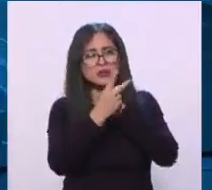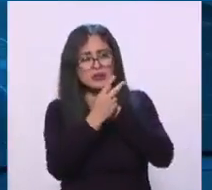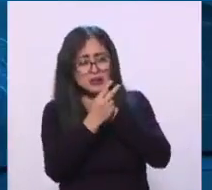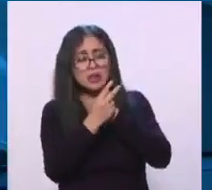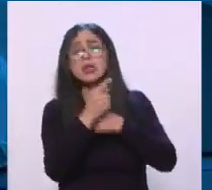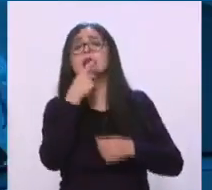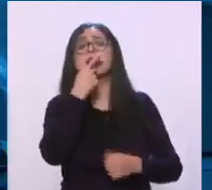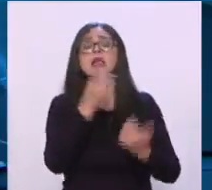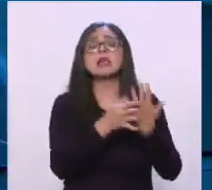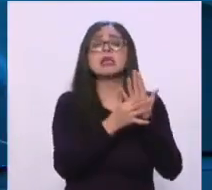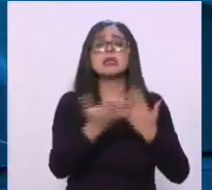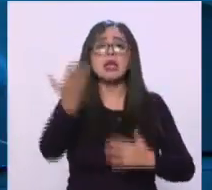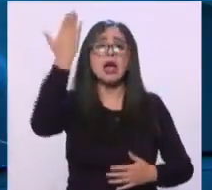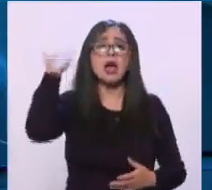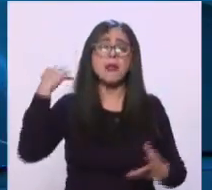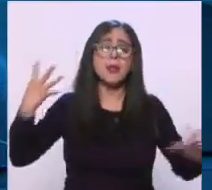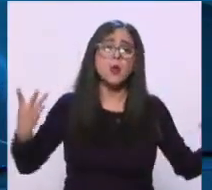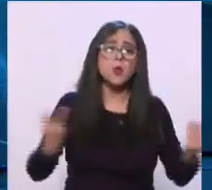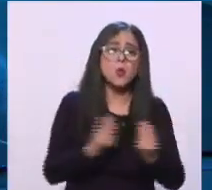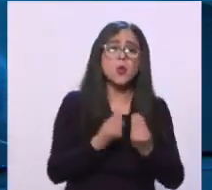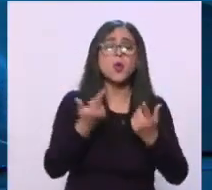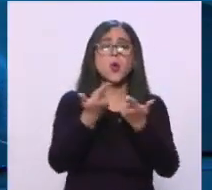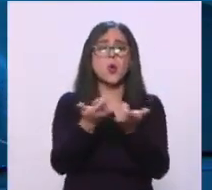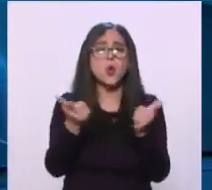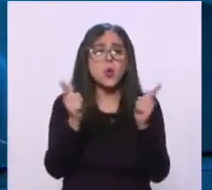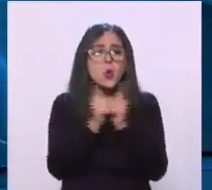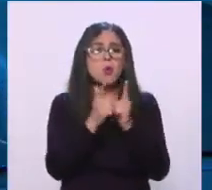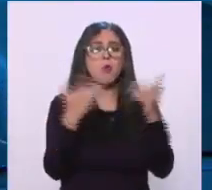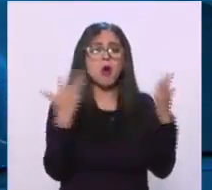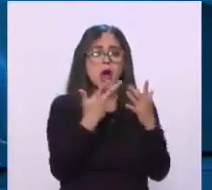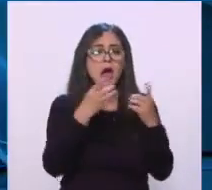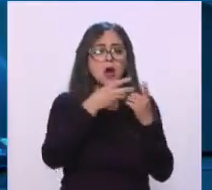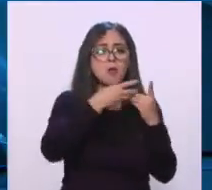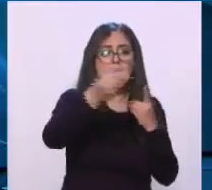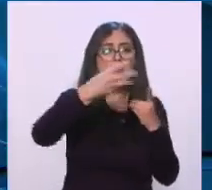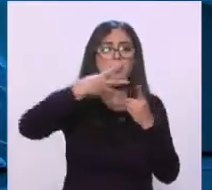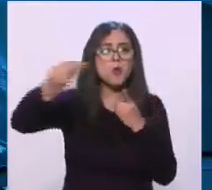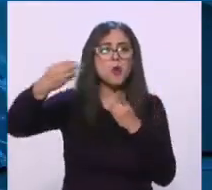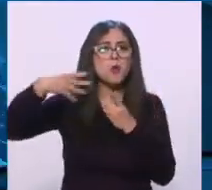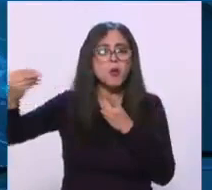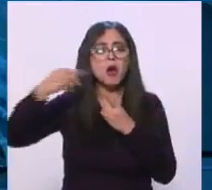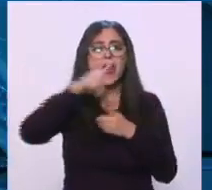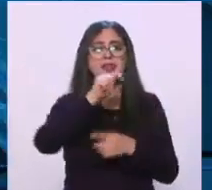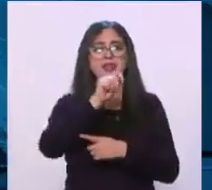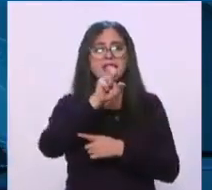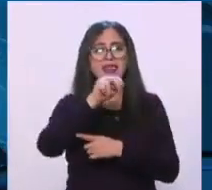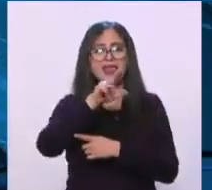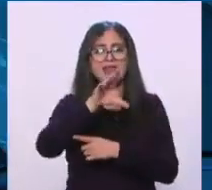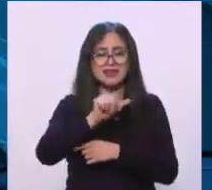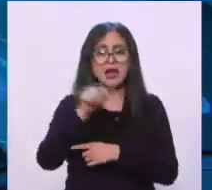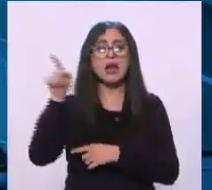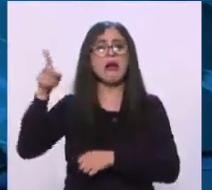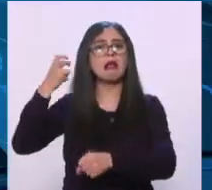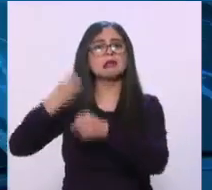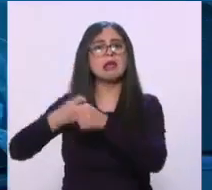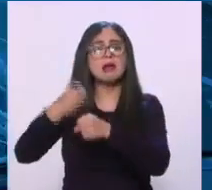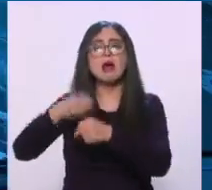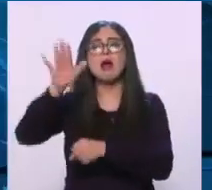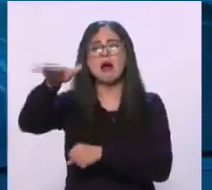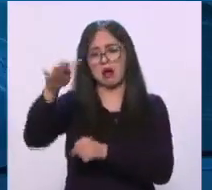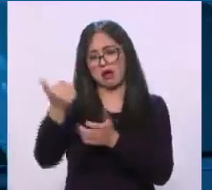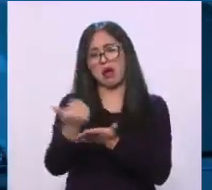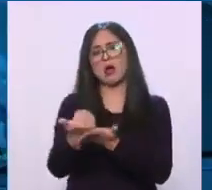participaba en un grupo que amplifica tendencias y que esta cervecería los contactó para hacer varias